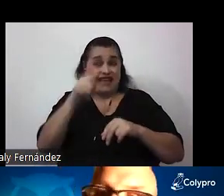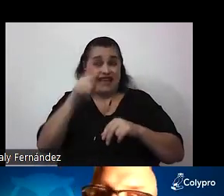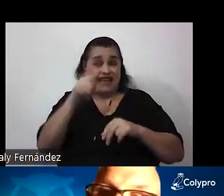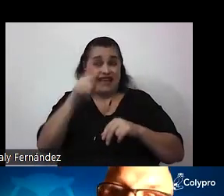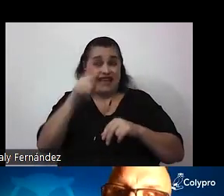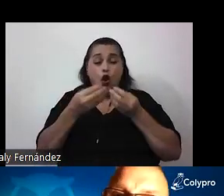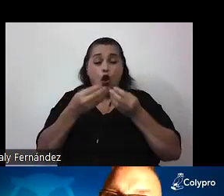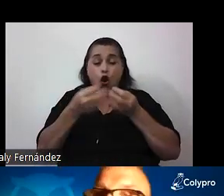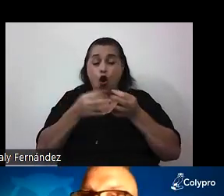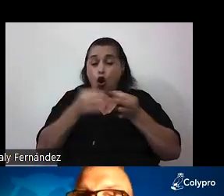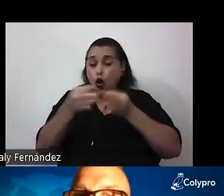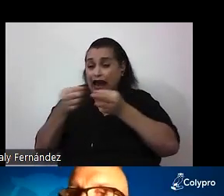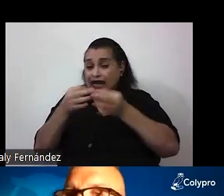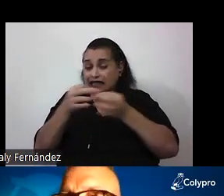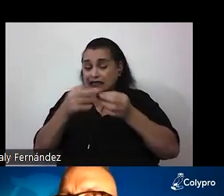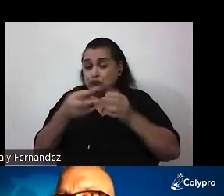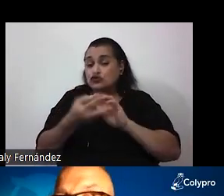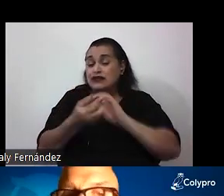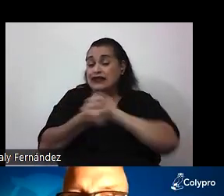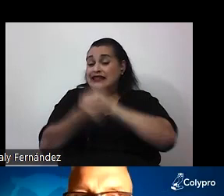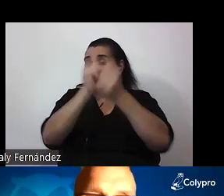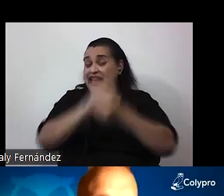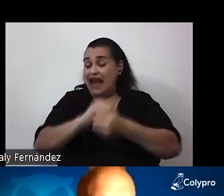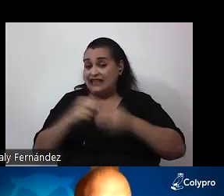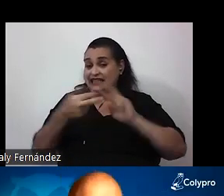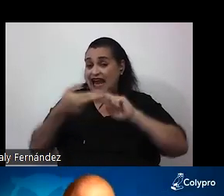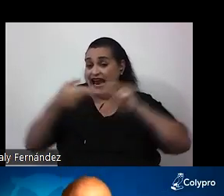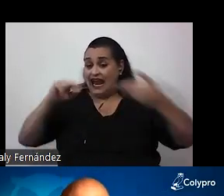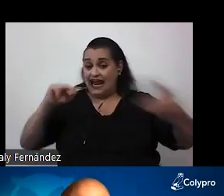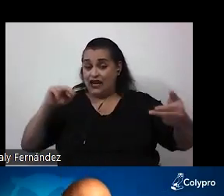reclama saberes científicos de varias disciplinas